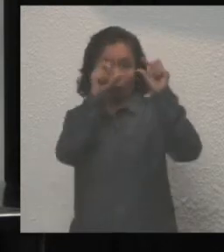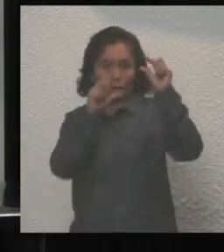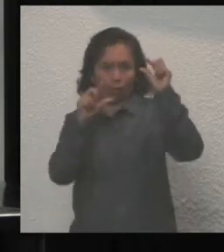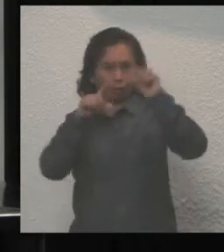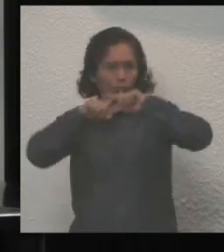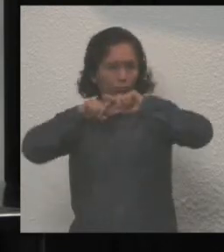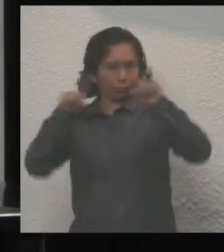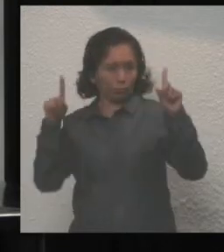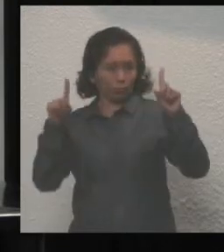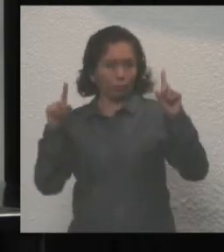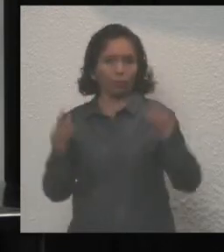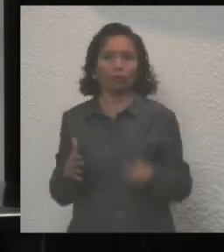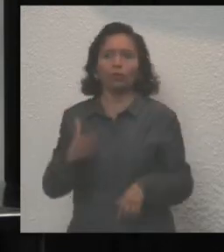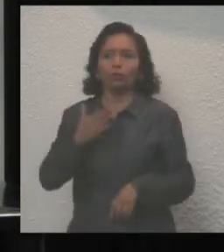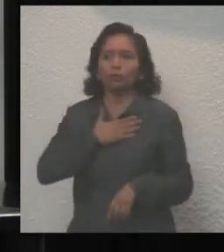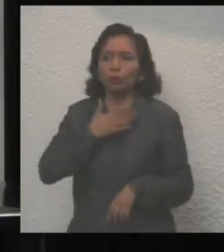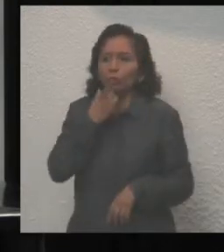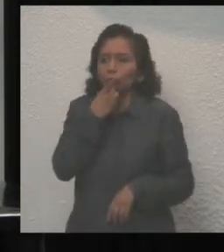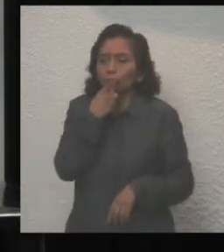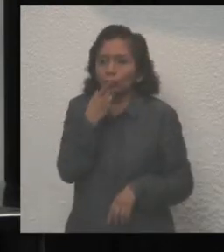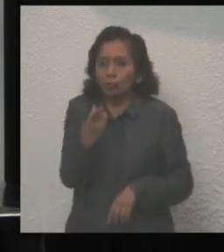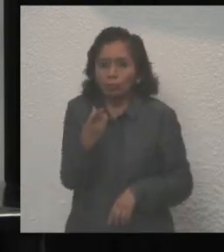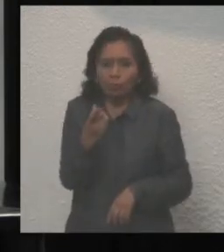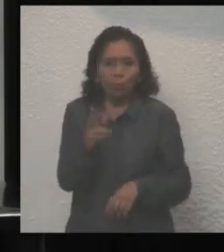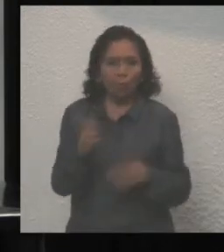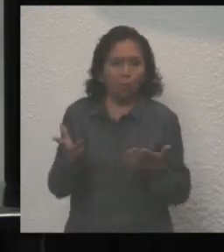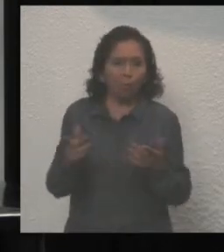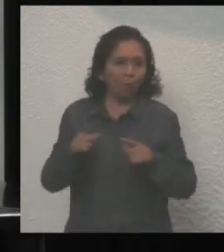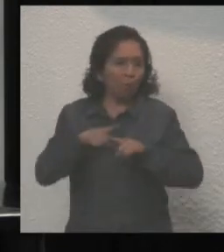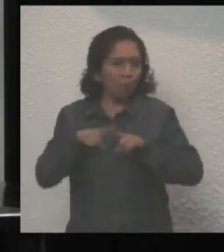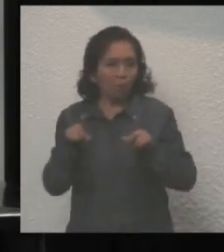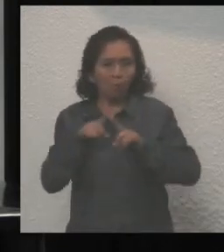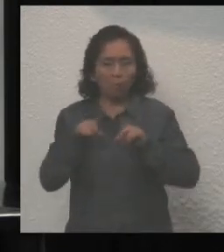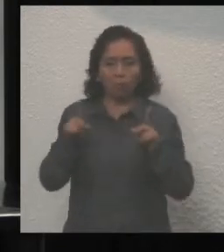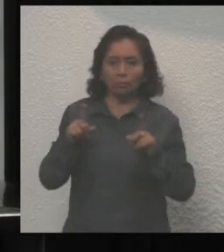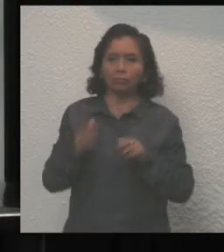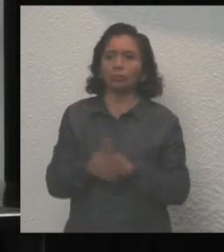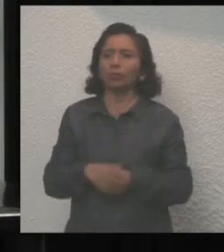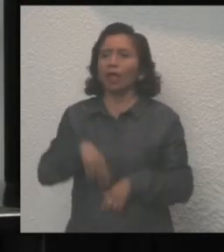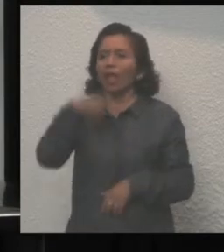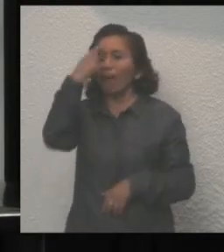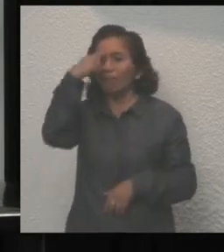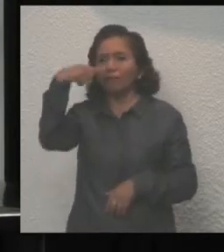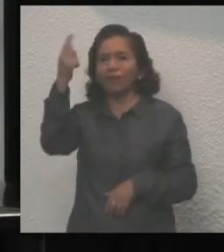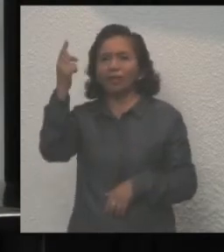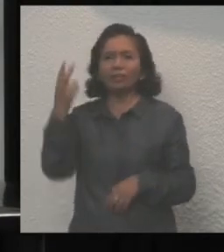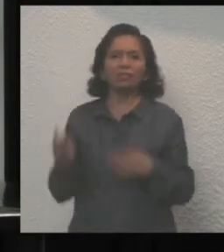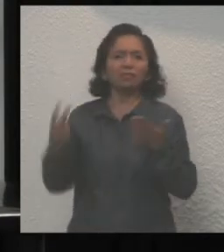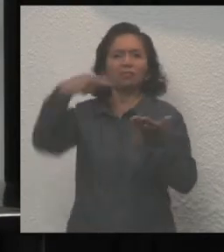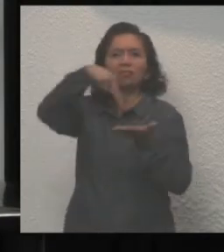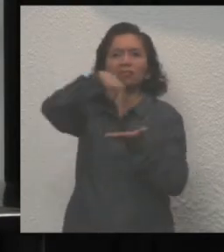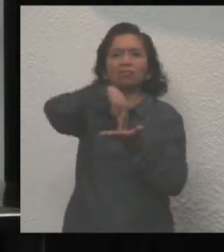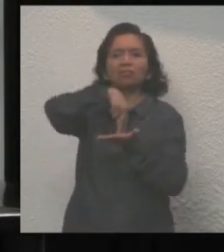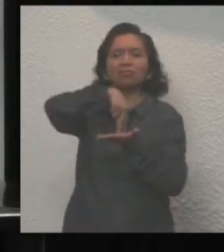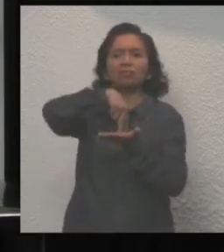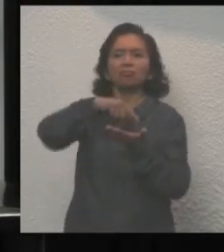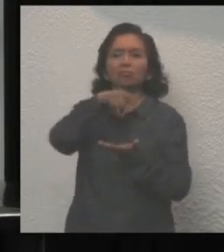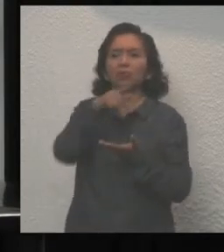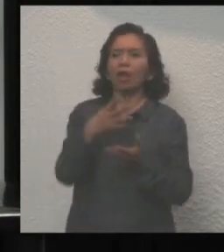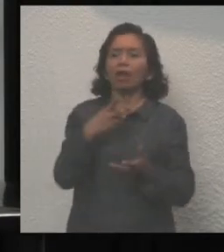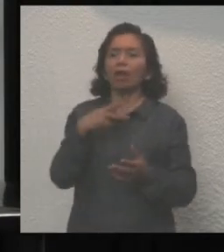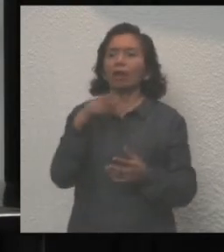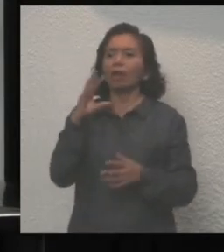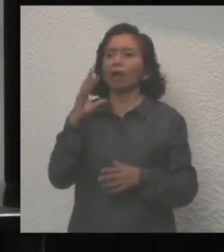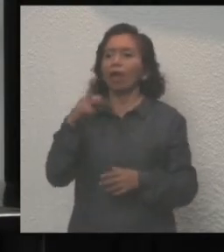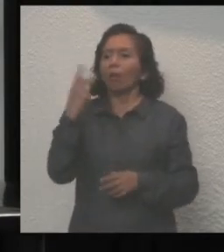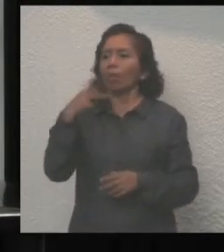Porque lo he mencionado en varias ocasiones. Es fácil venir y subirnos a esta tribuna a